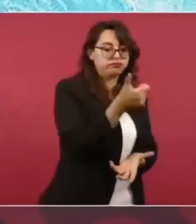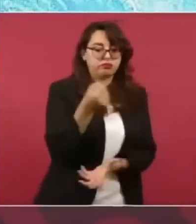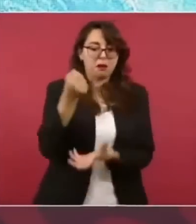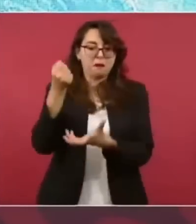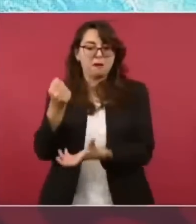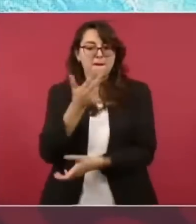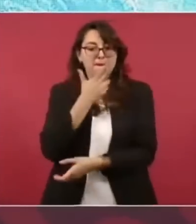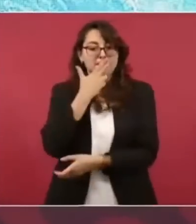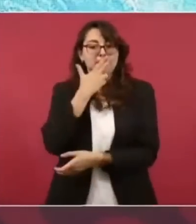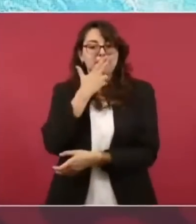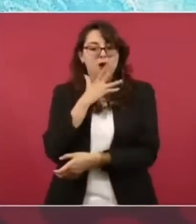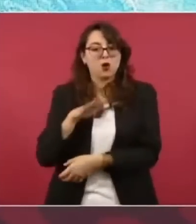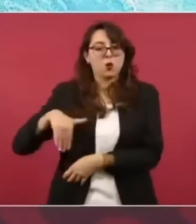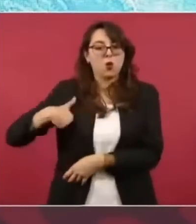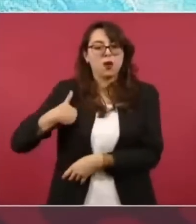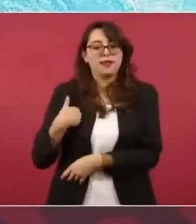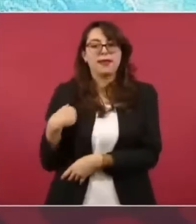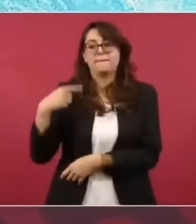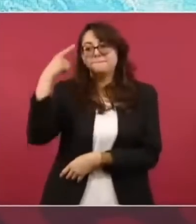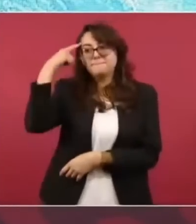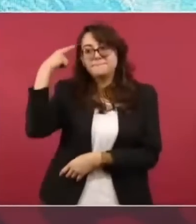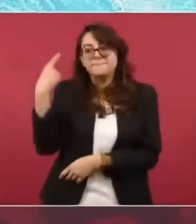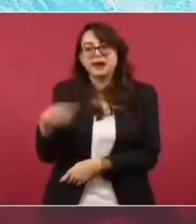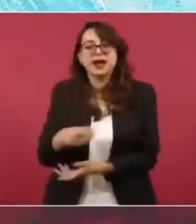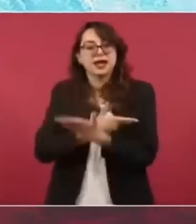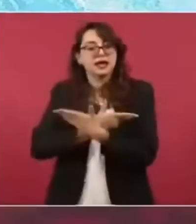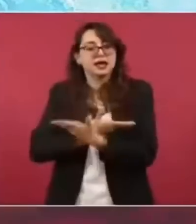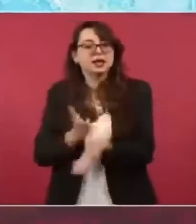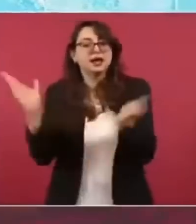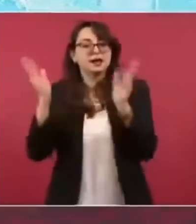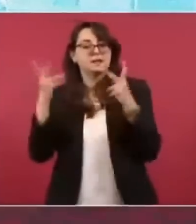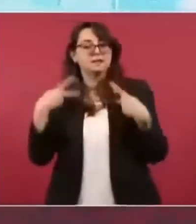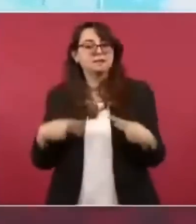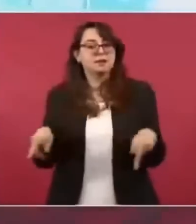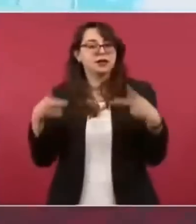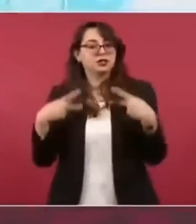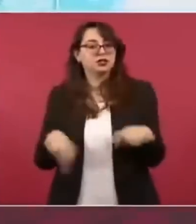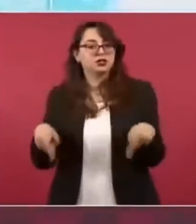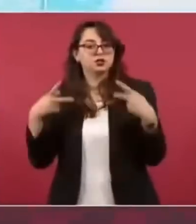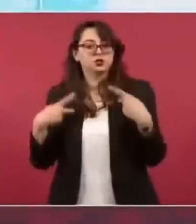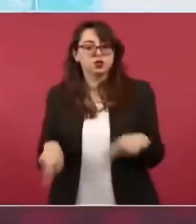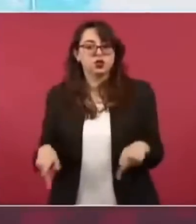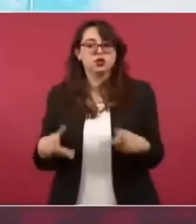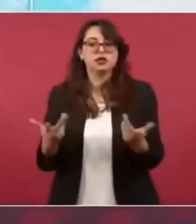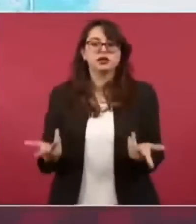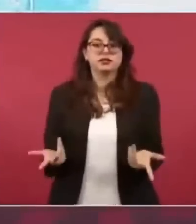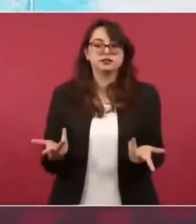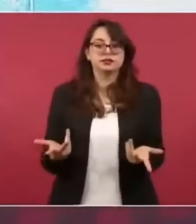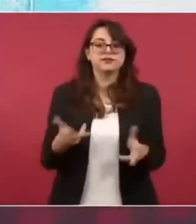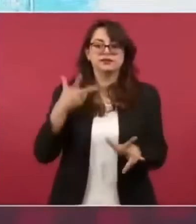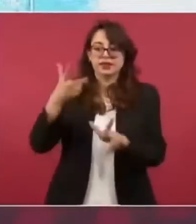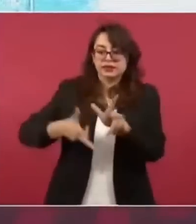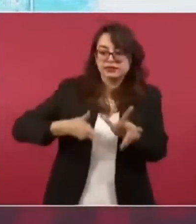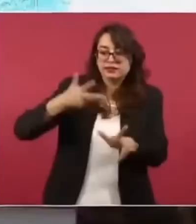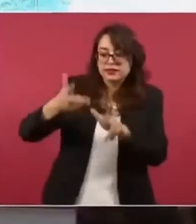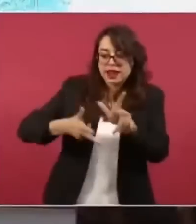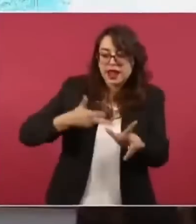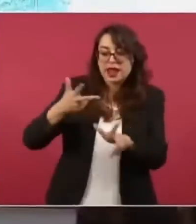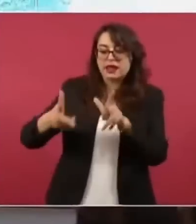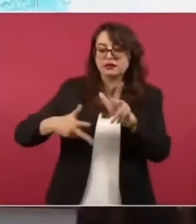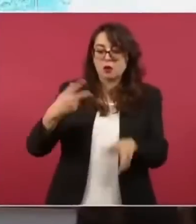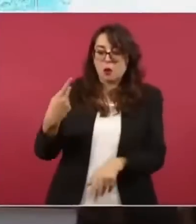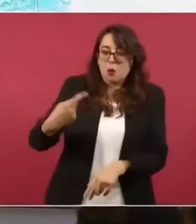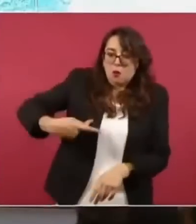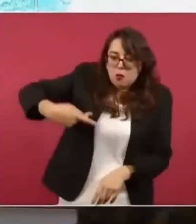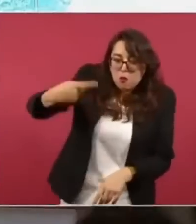pero básicamente es para que esto que le ha costado al pueblo estamos hablando